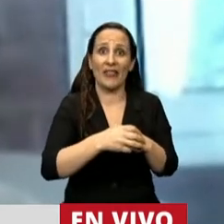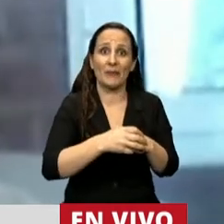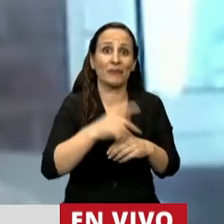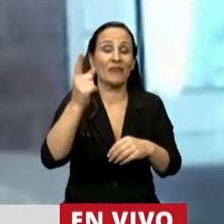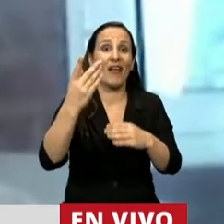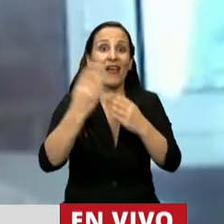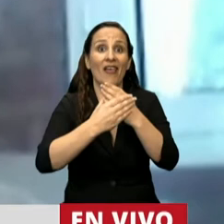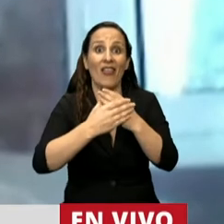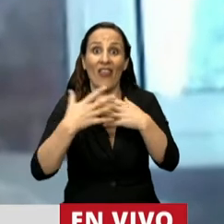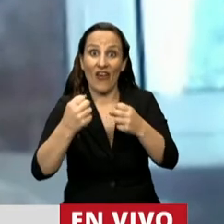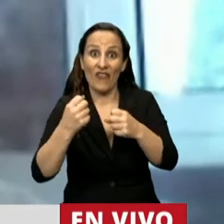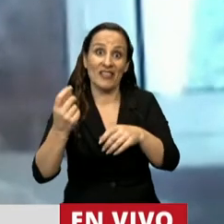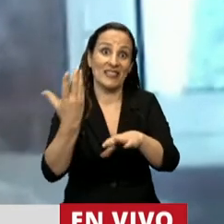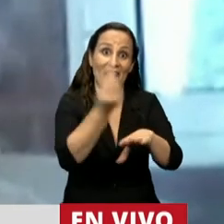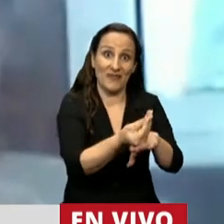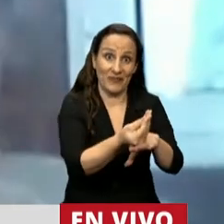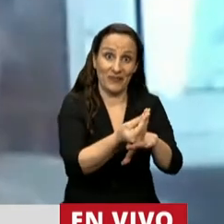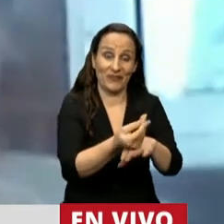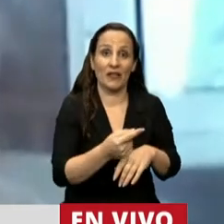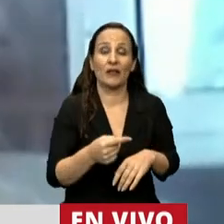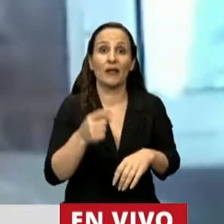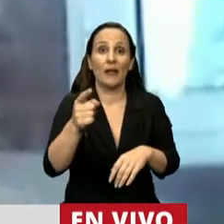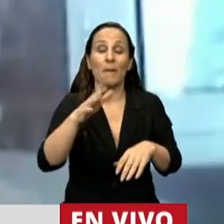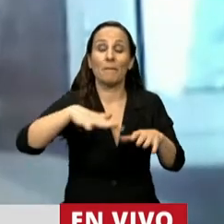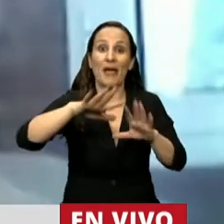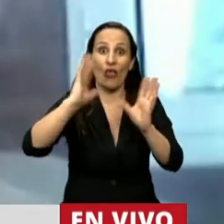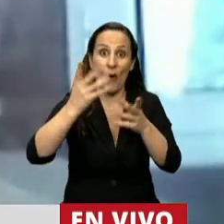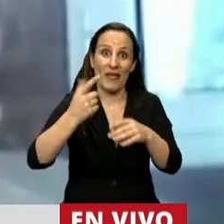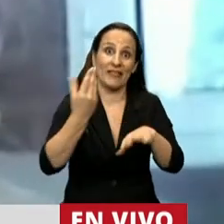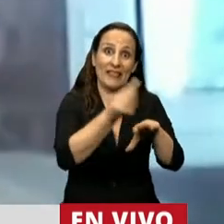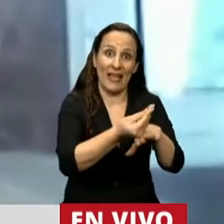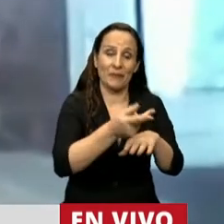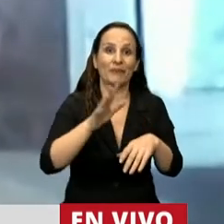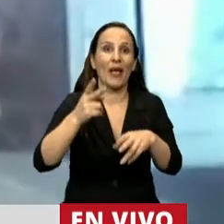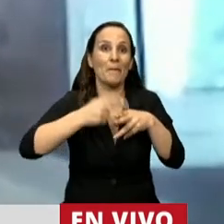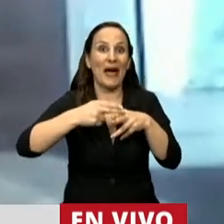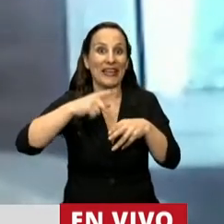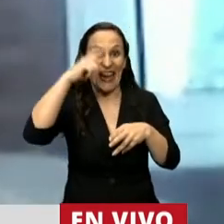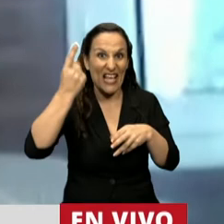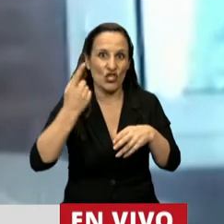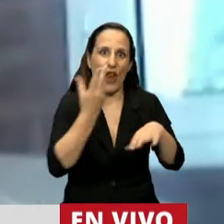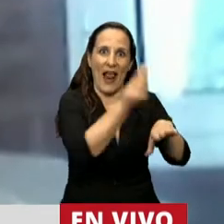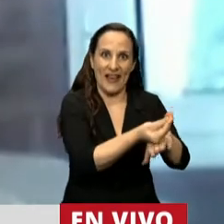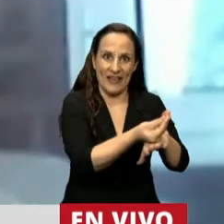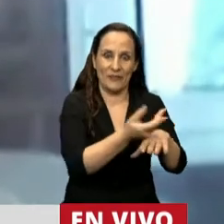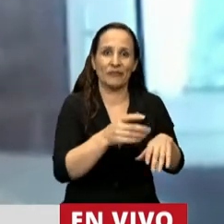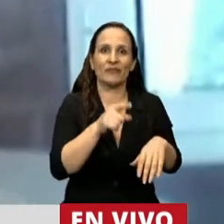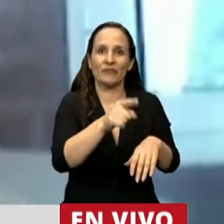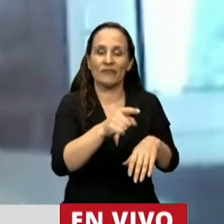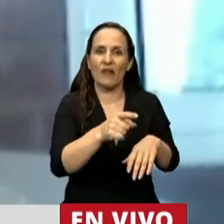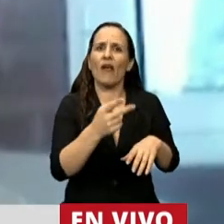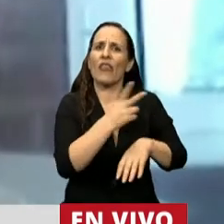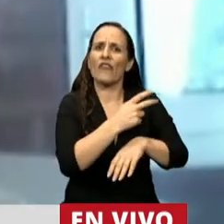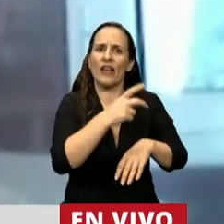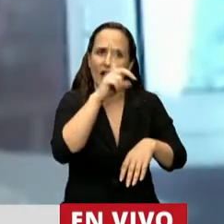Ministerio de Defensa, un representante del Ministerio de Medio Ambiente, de Parques Nacionales, la Defensora General de la Nación, la